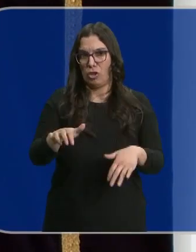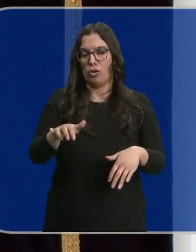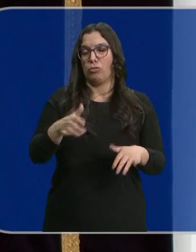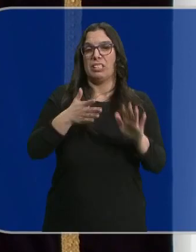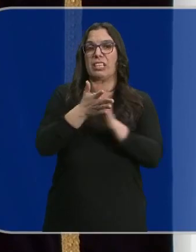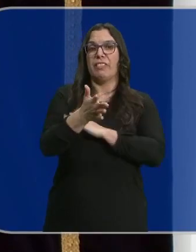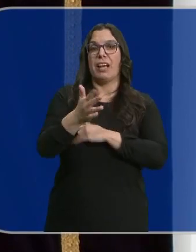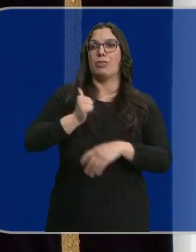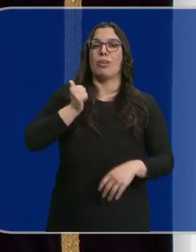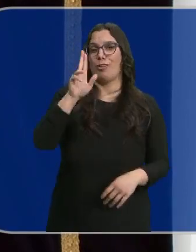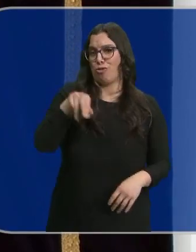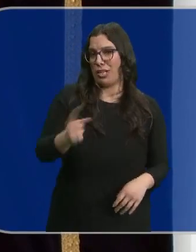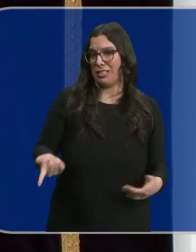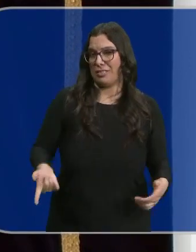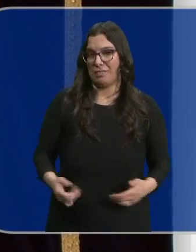y esto no es casual.